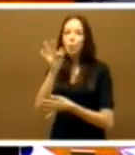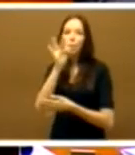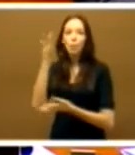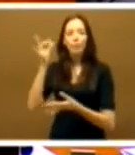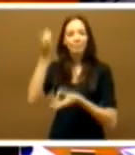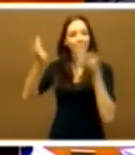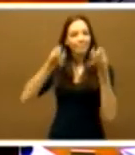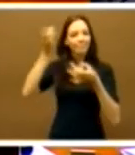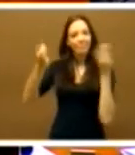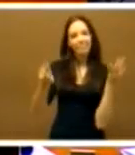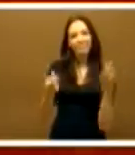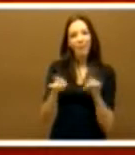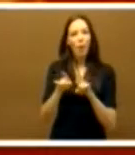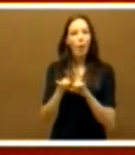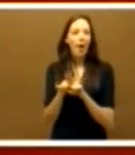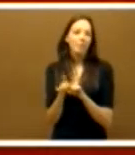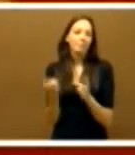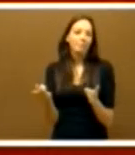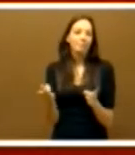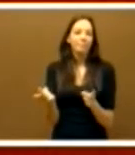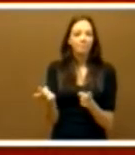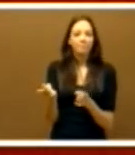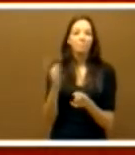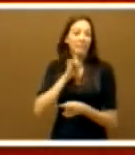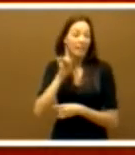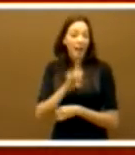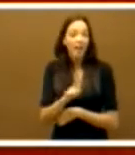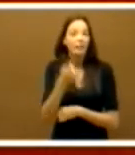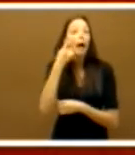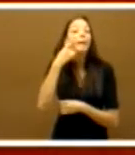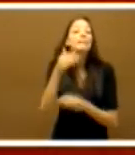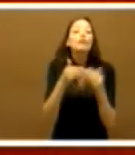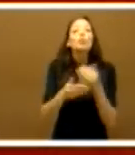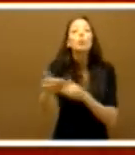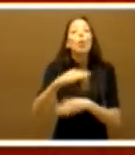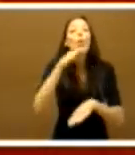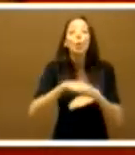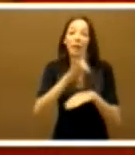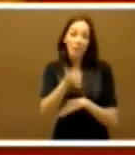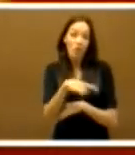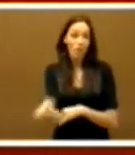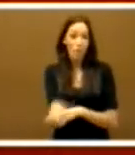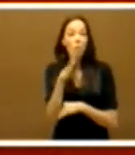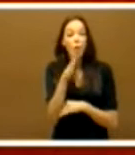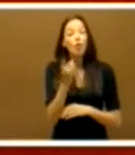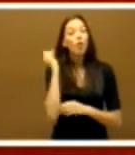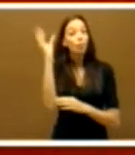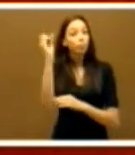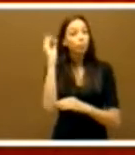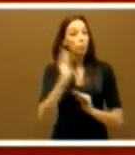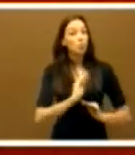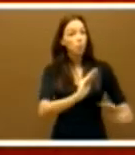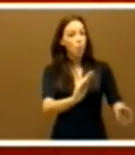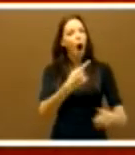las promesas del día de San Valentín que ya veremos si se consuman después o no se consuman. Por eso tampoco su discurso en el que efectivamente hubo elementos